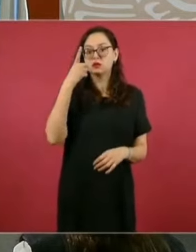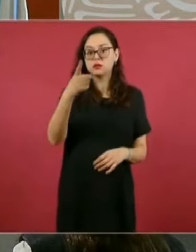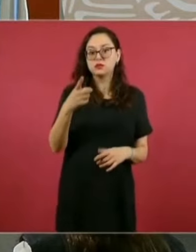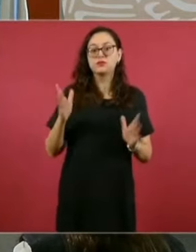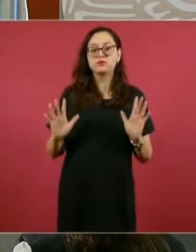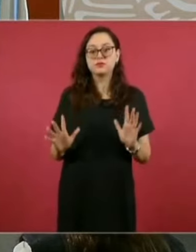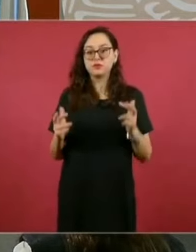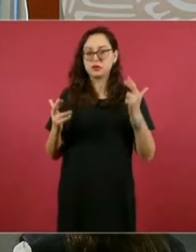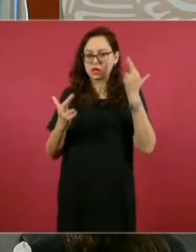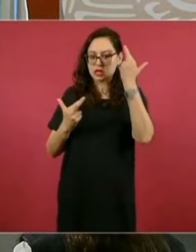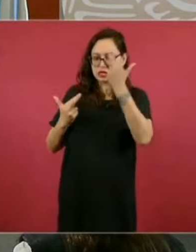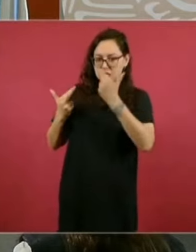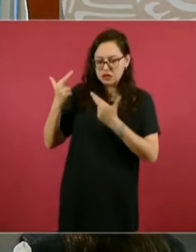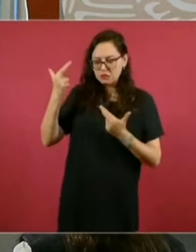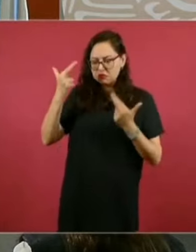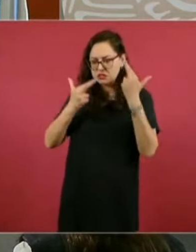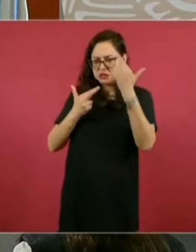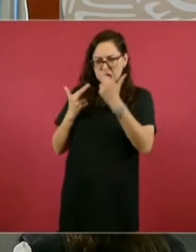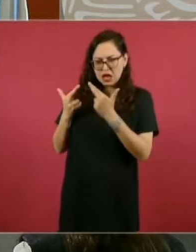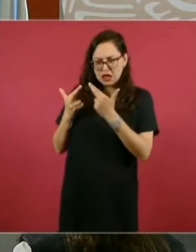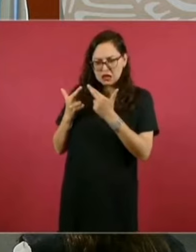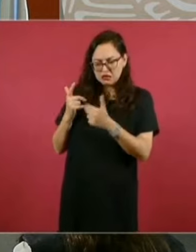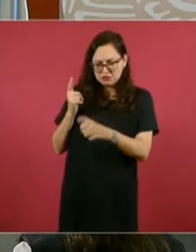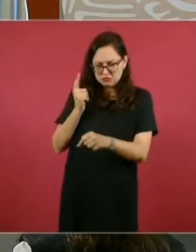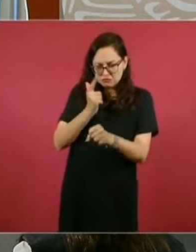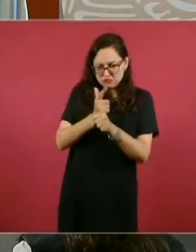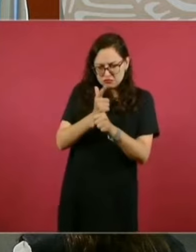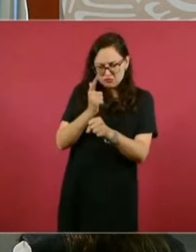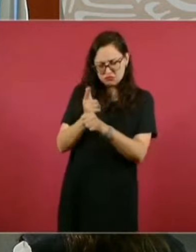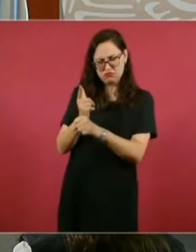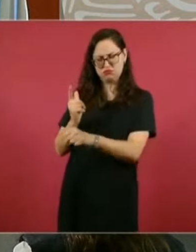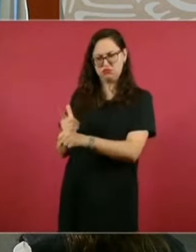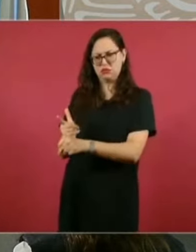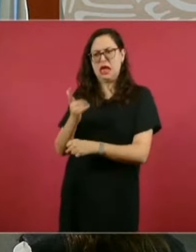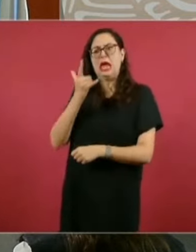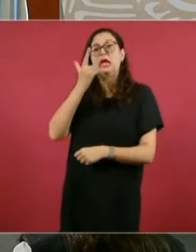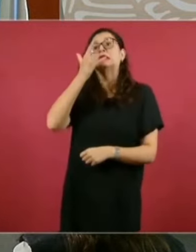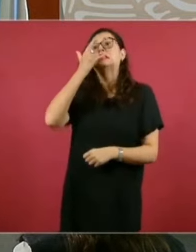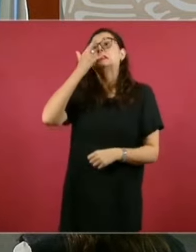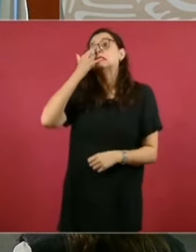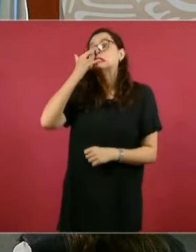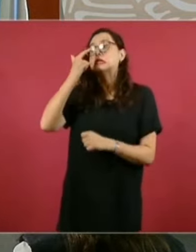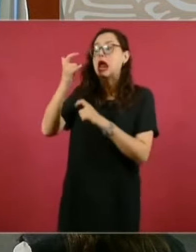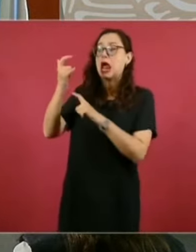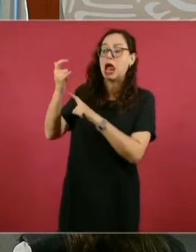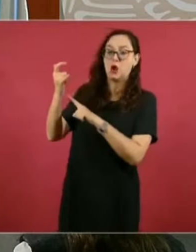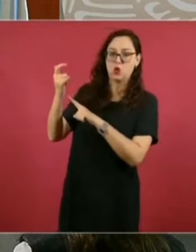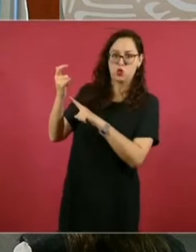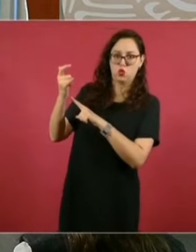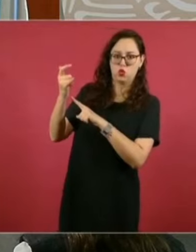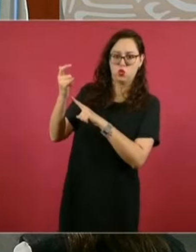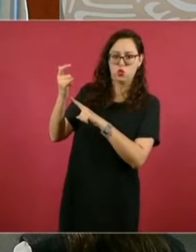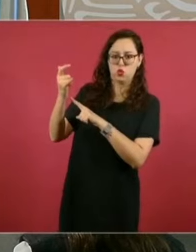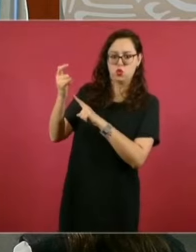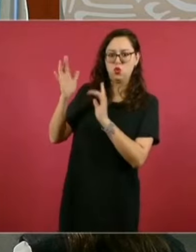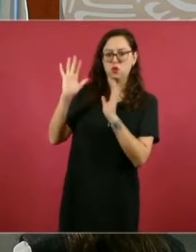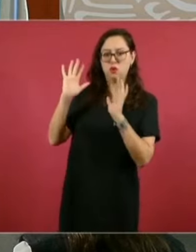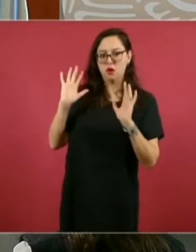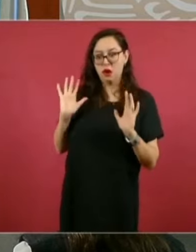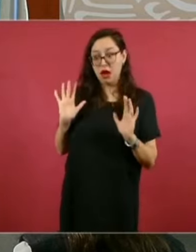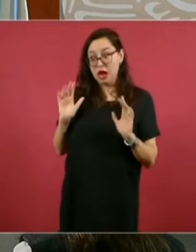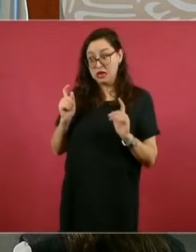son desvío de recursos. Las observaciones son señalamientos que los auditores hacen